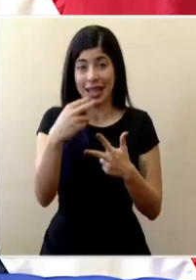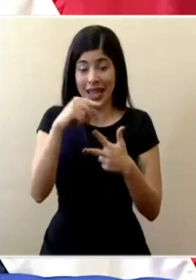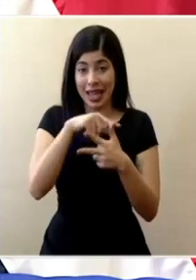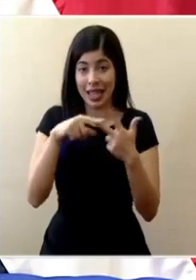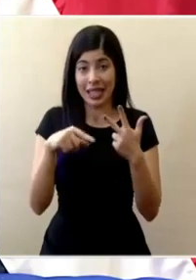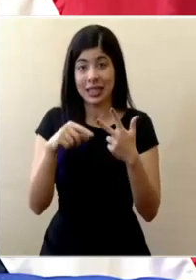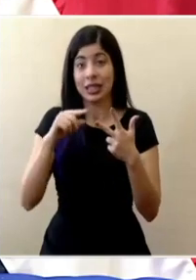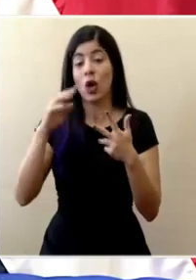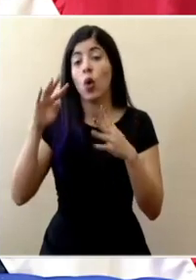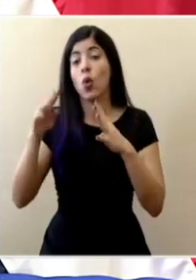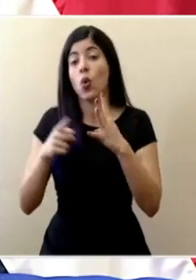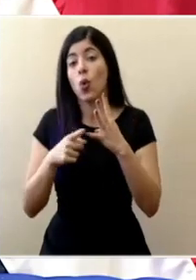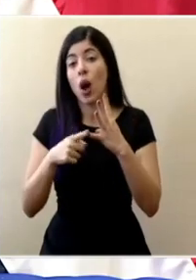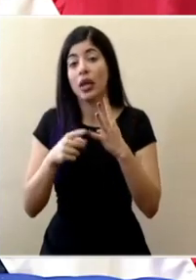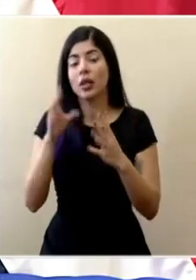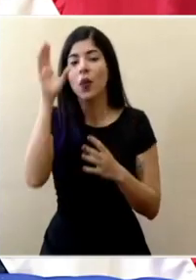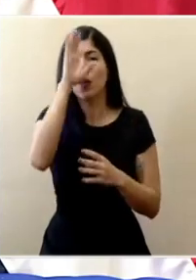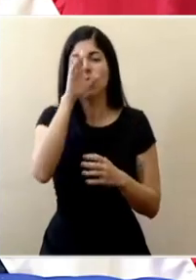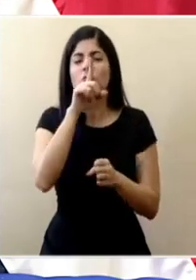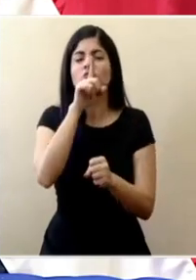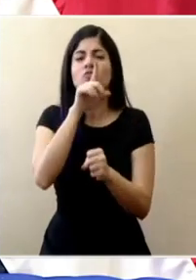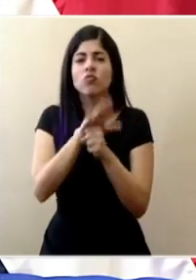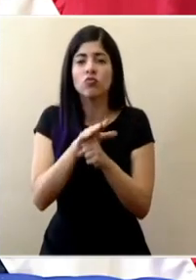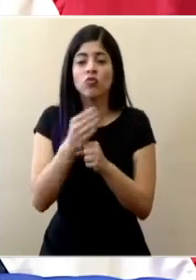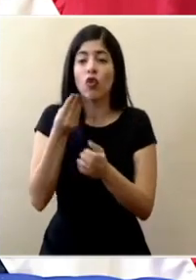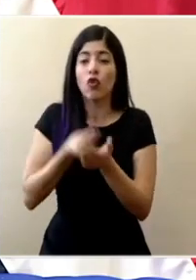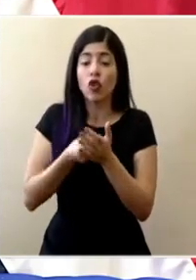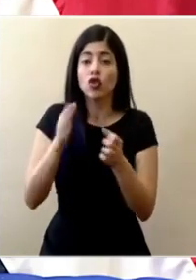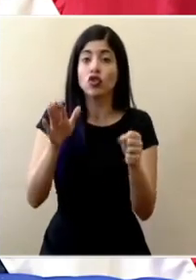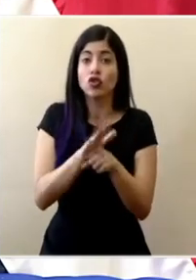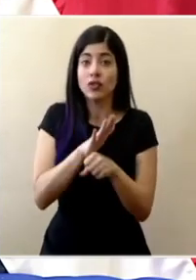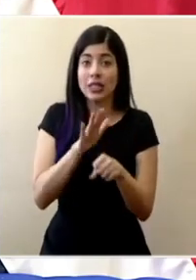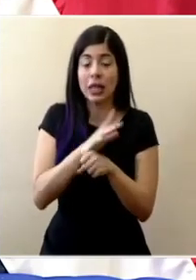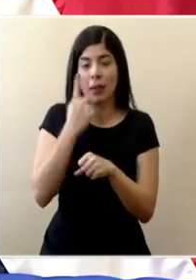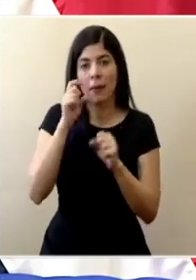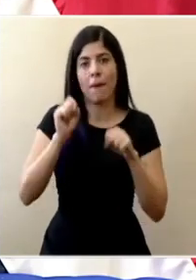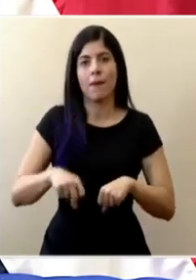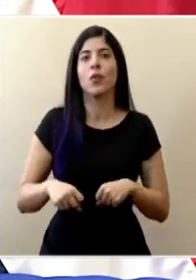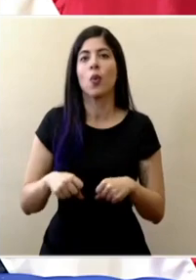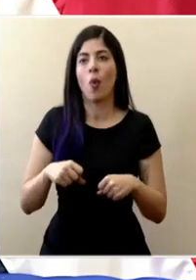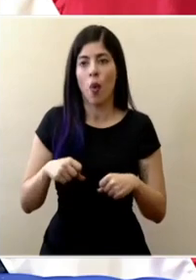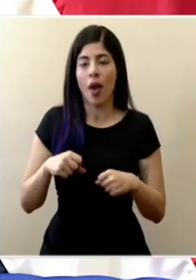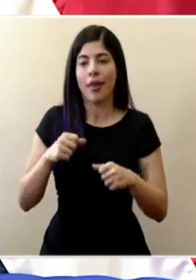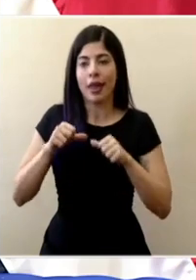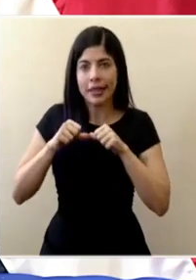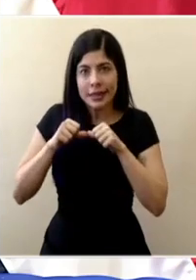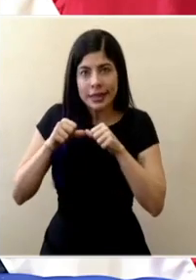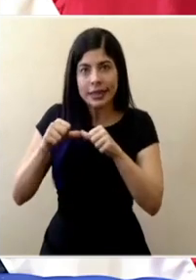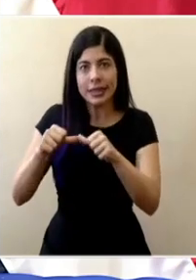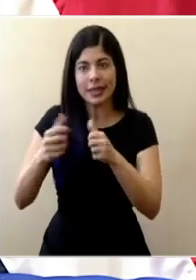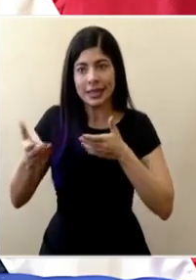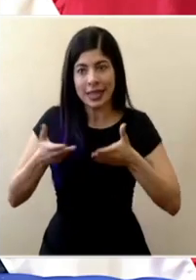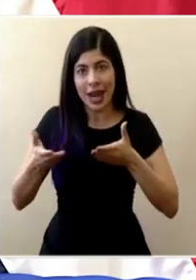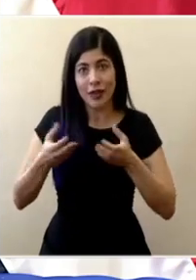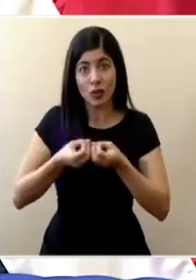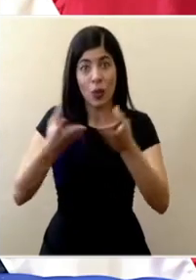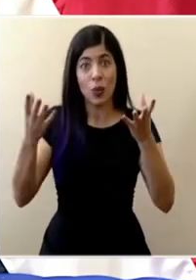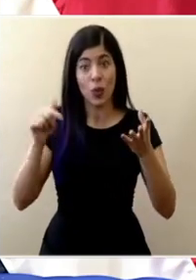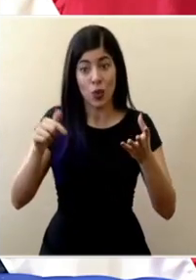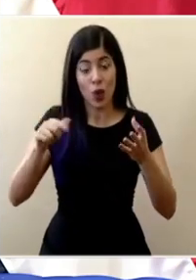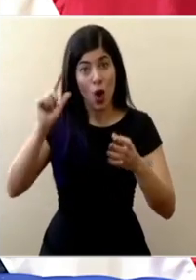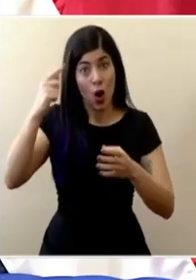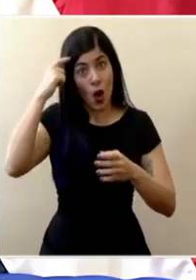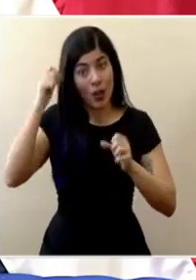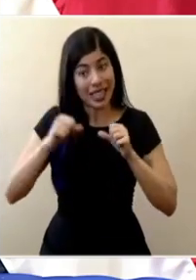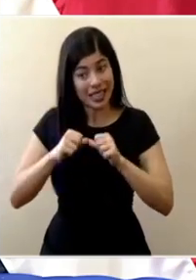junto con una cuarta que sería garantizar la liquidez necesaria para poder hacer frente a la continuidad de la prestación de servicios públicos